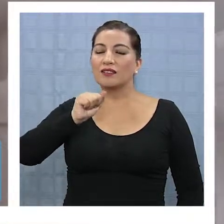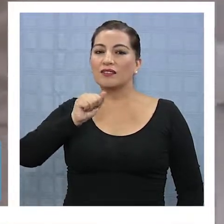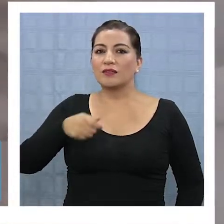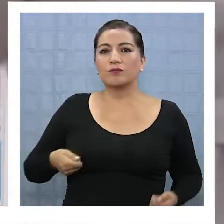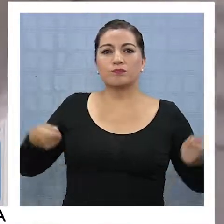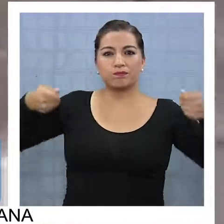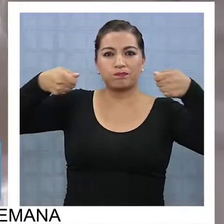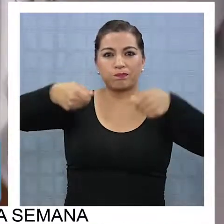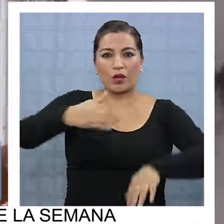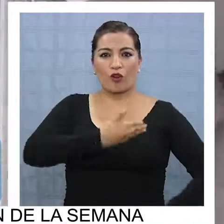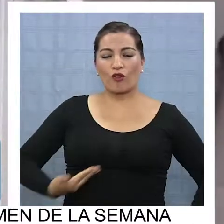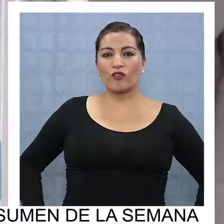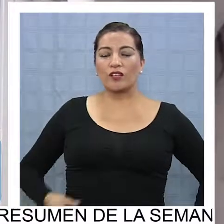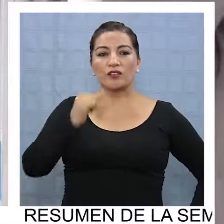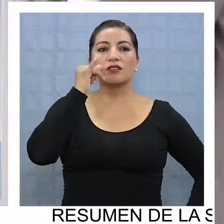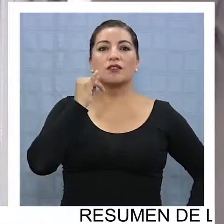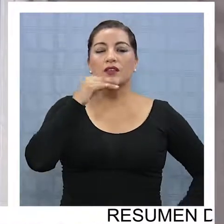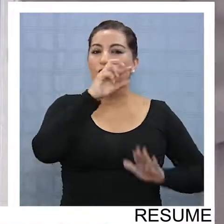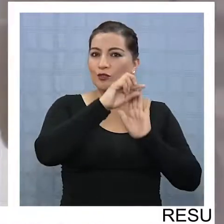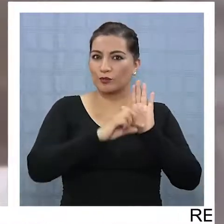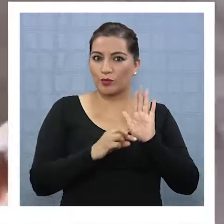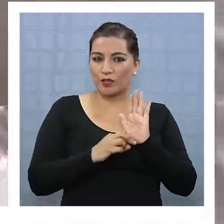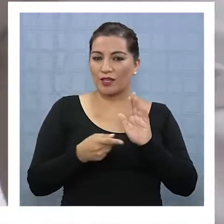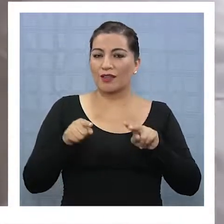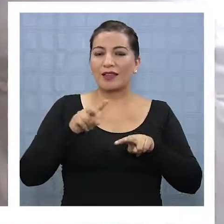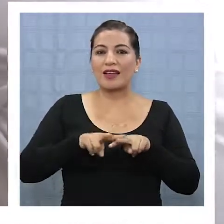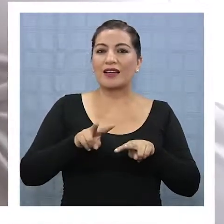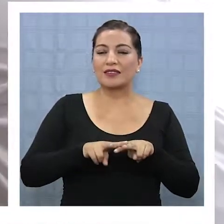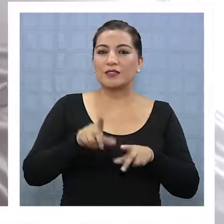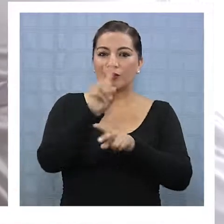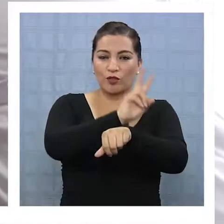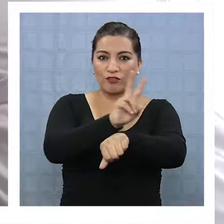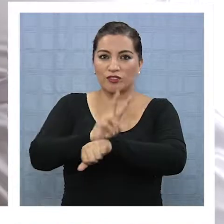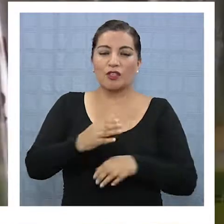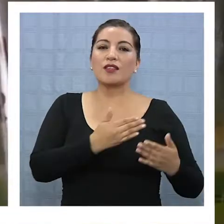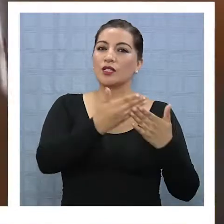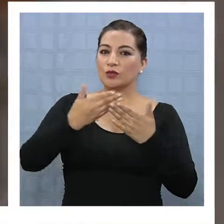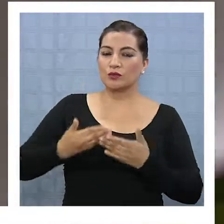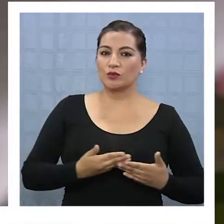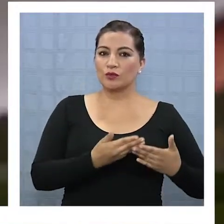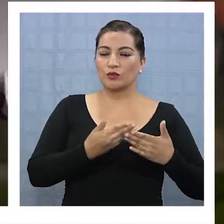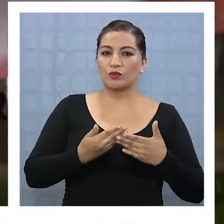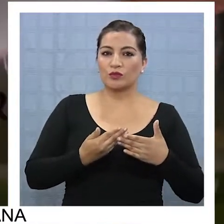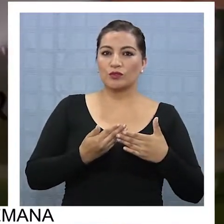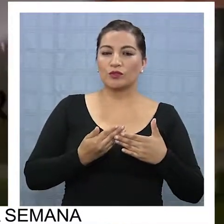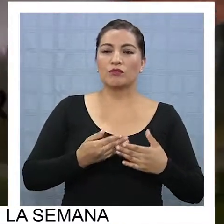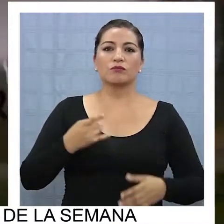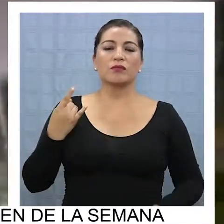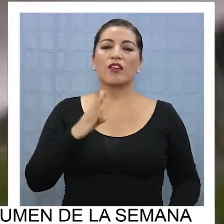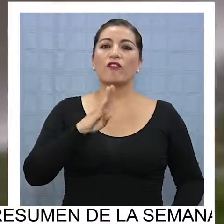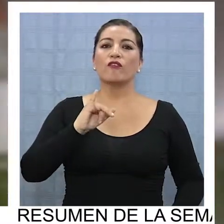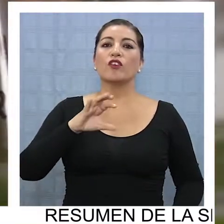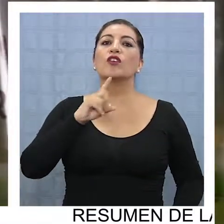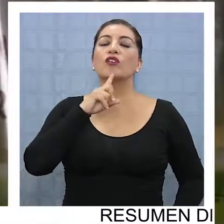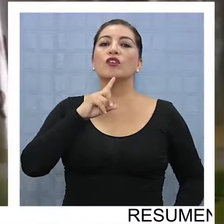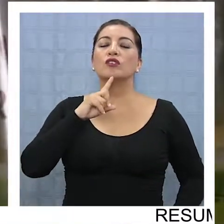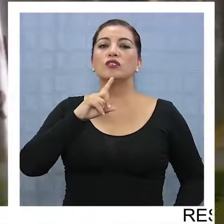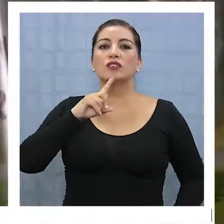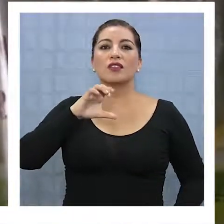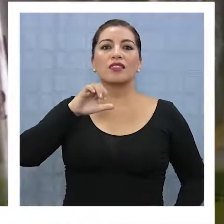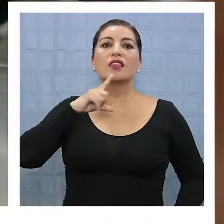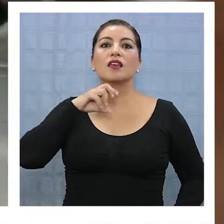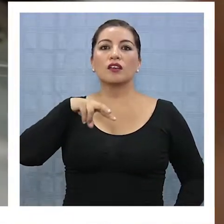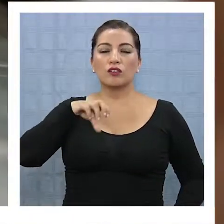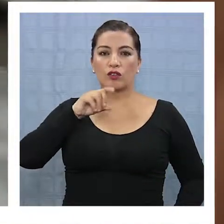gobierno regional. En este proyecto están involucrados académicos y estudiantes de las Facultades de Biotecnología y